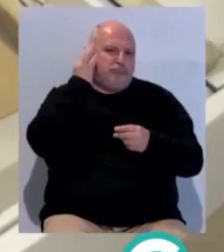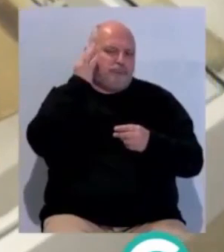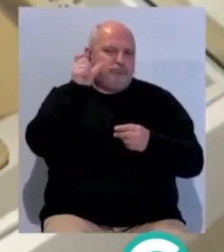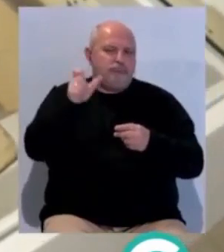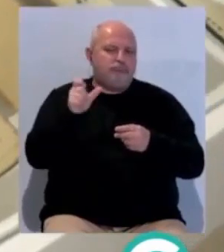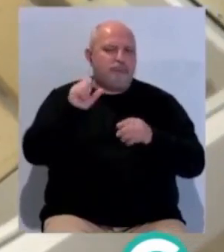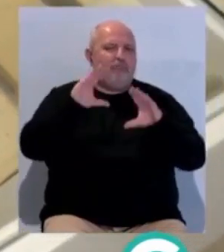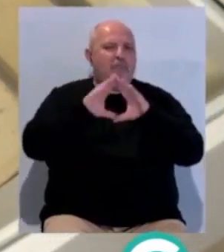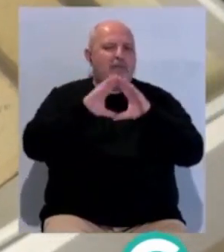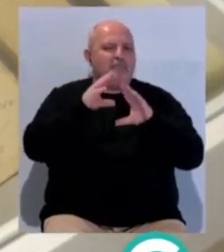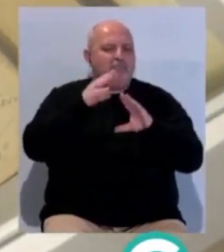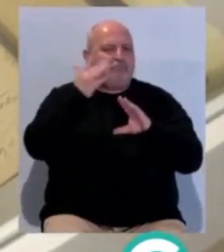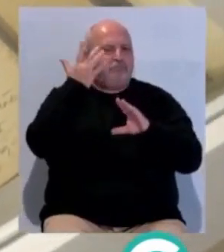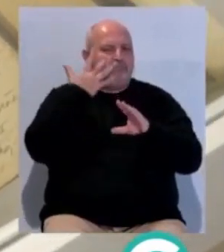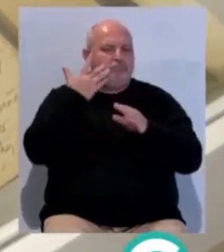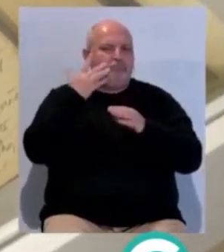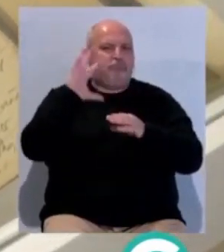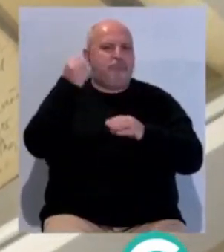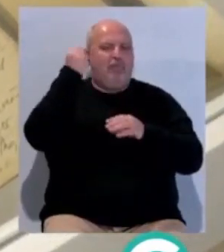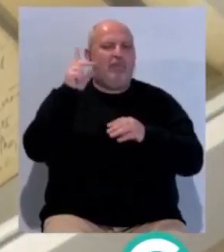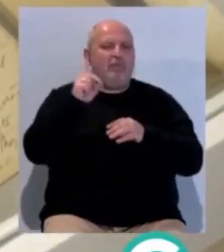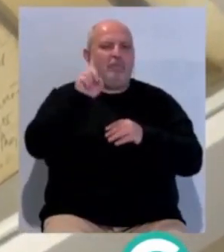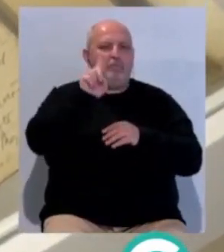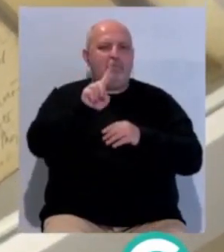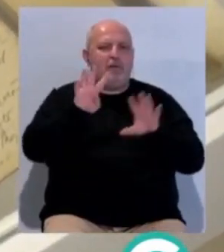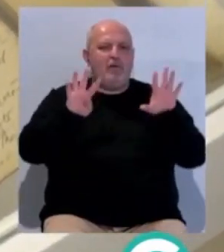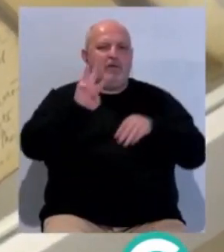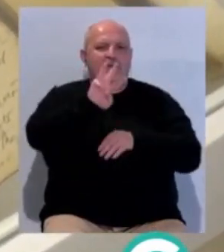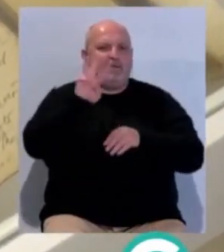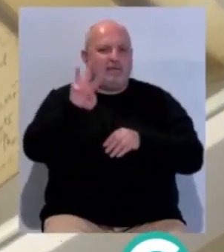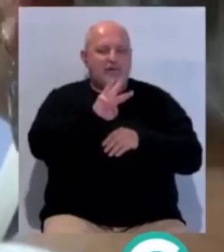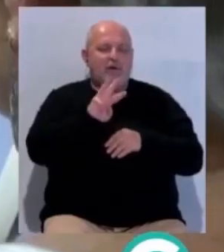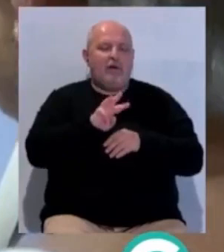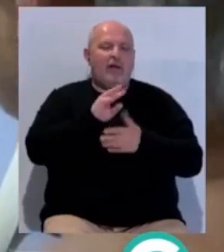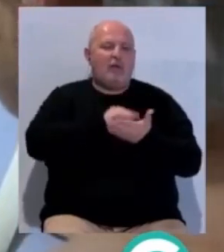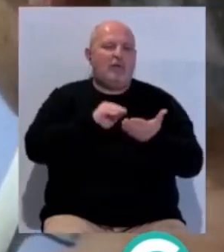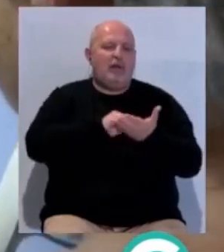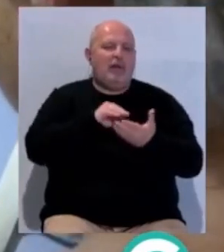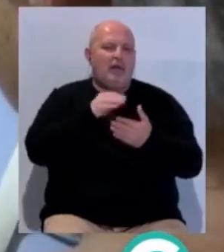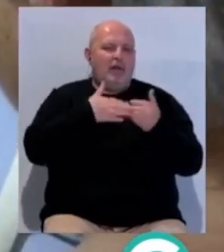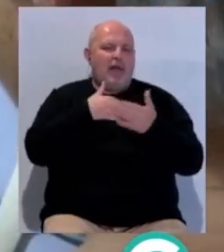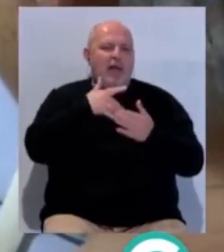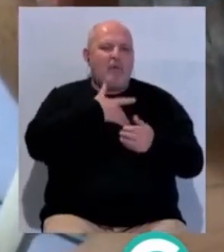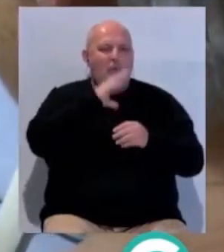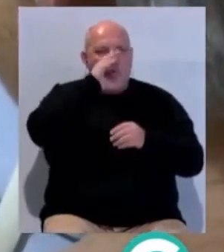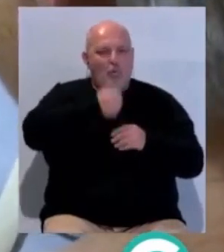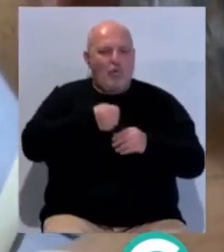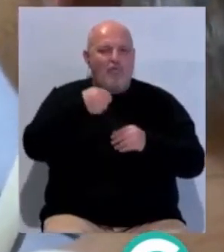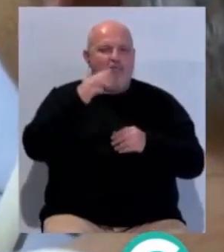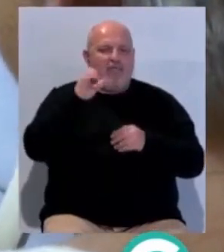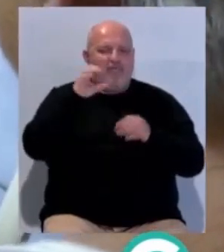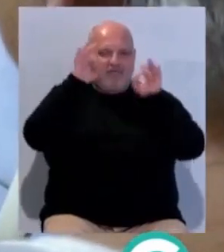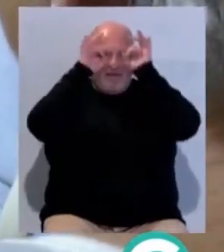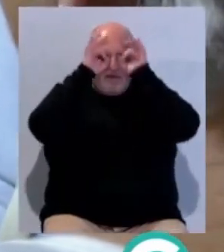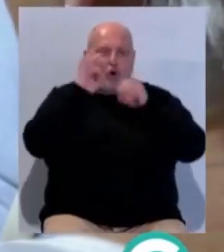primeras feministas españolas que llegaría a ser debutada en 1933 y autora de la letra del amor brujo de Manuel de Falla,